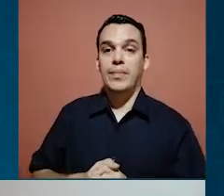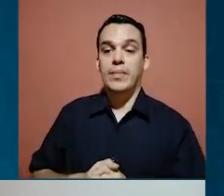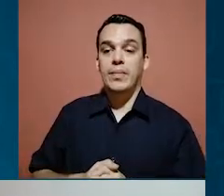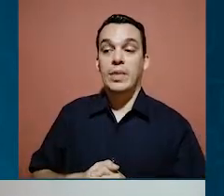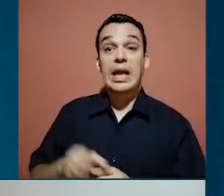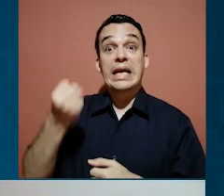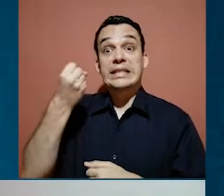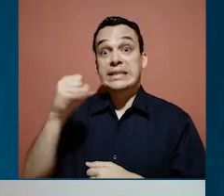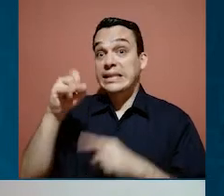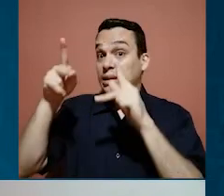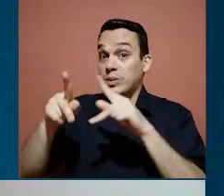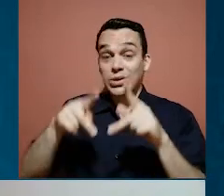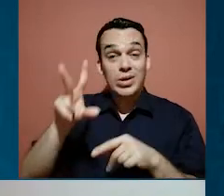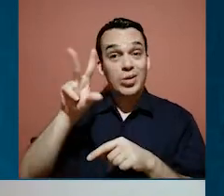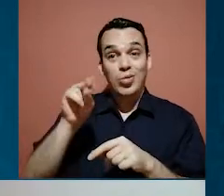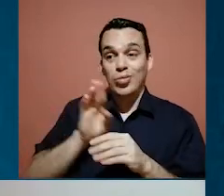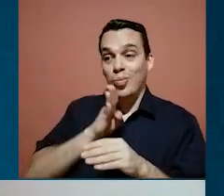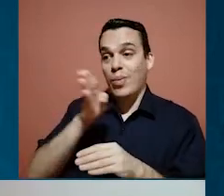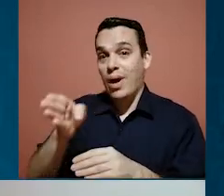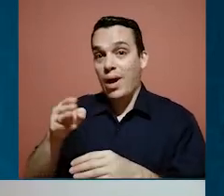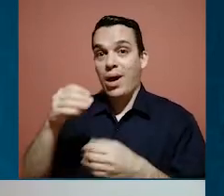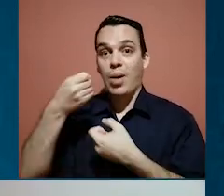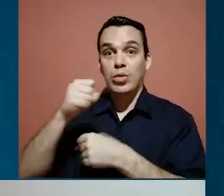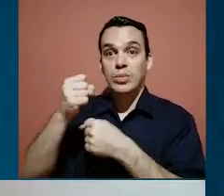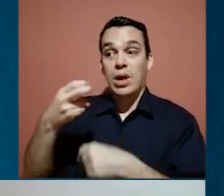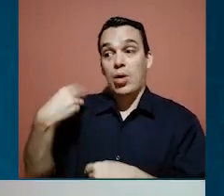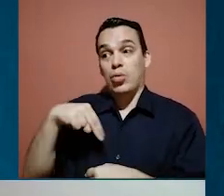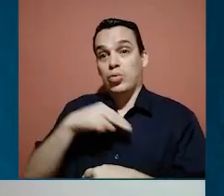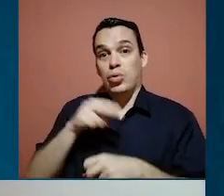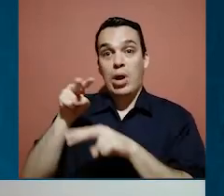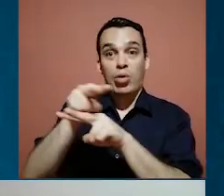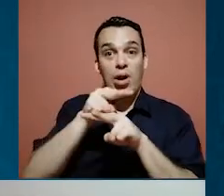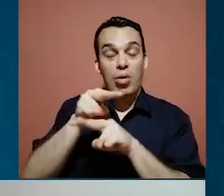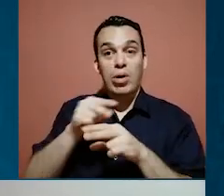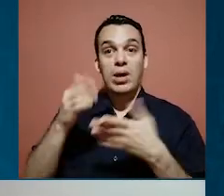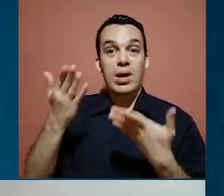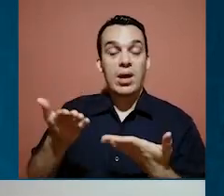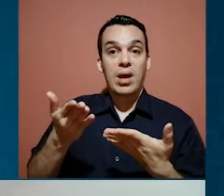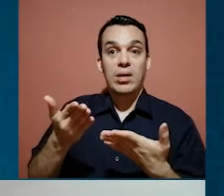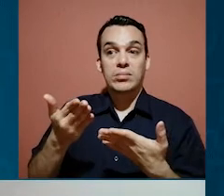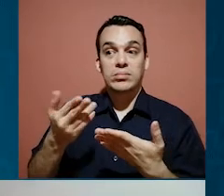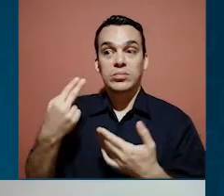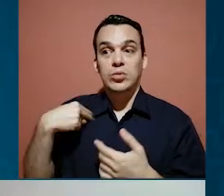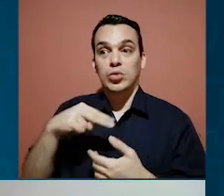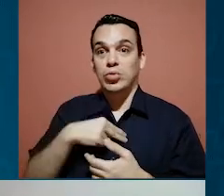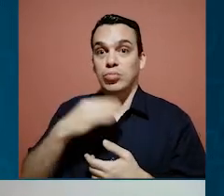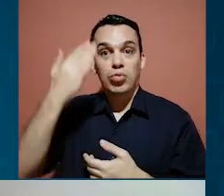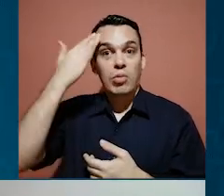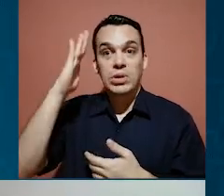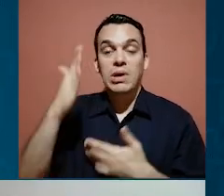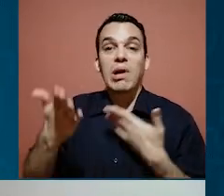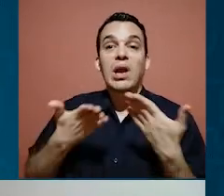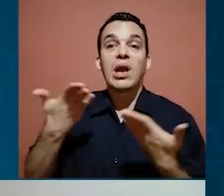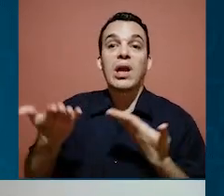Si las personas usuarias no se acercan a la municipalidad, nosotros o a la Contraloría de Servicios en este caso, nosotros vamos a